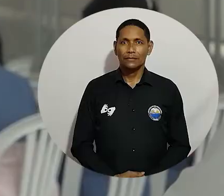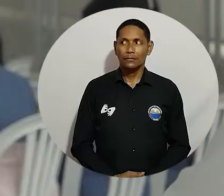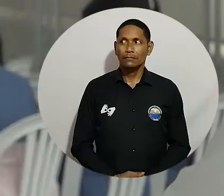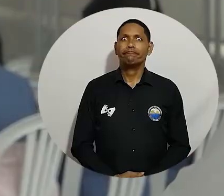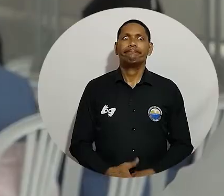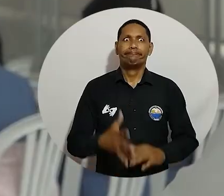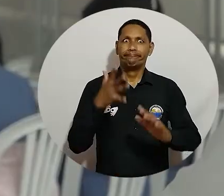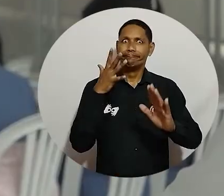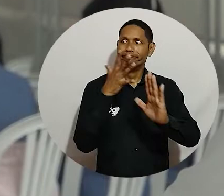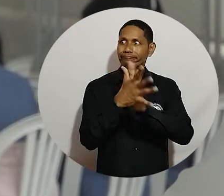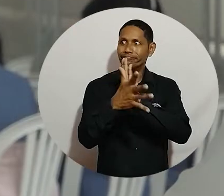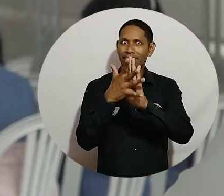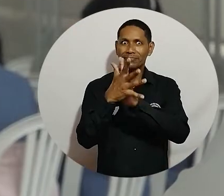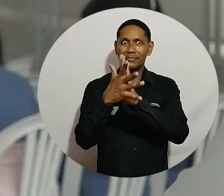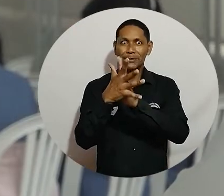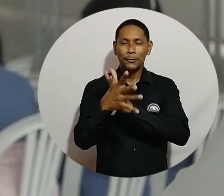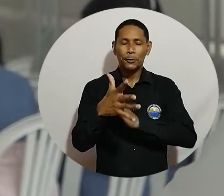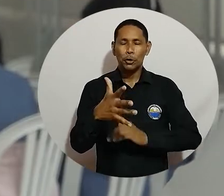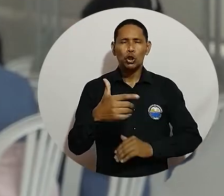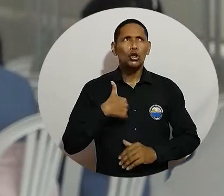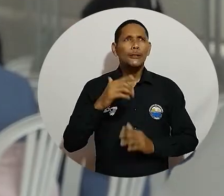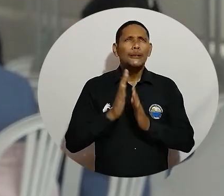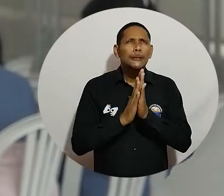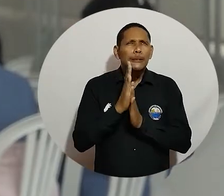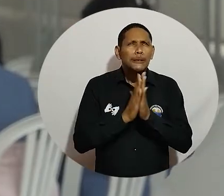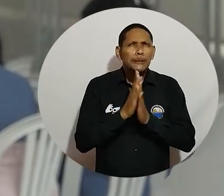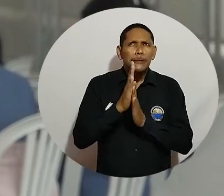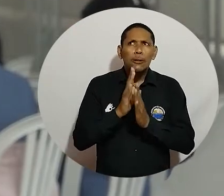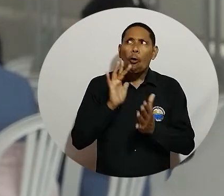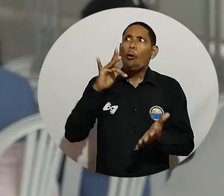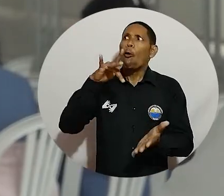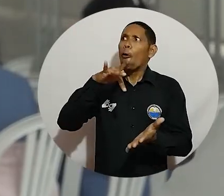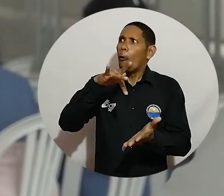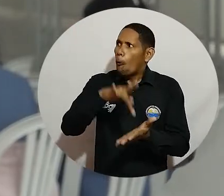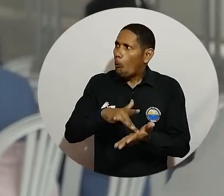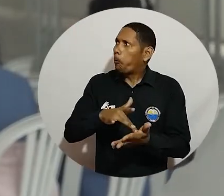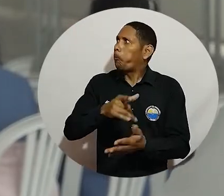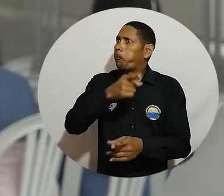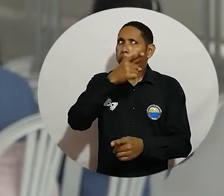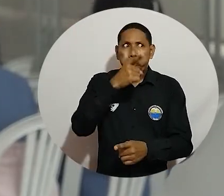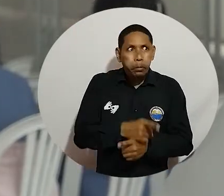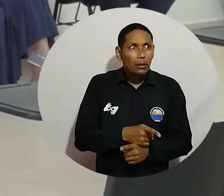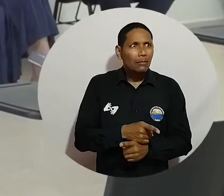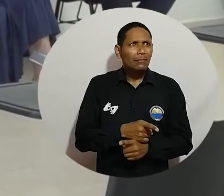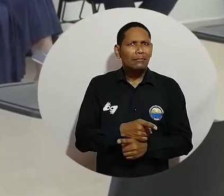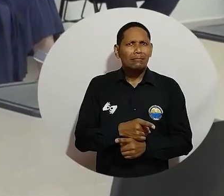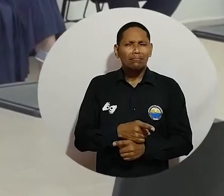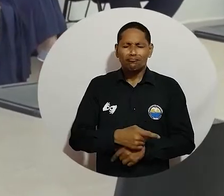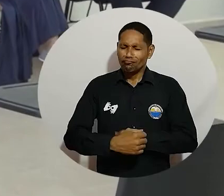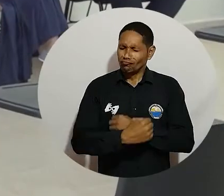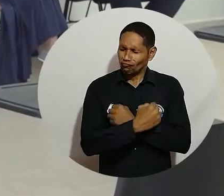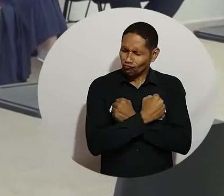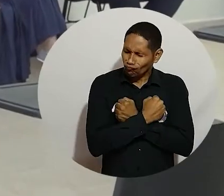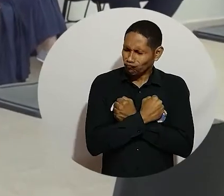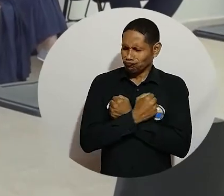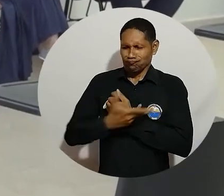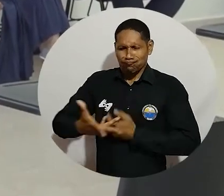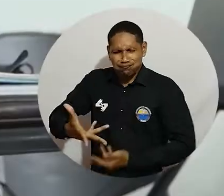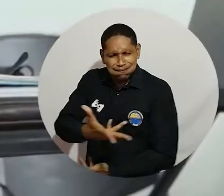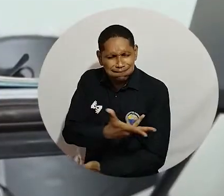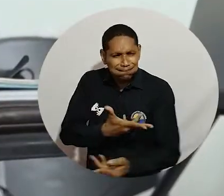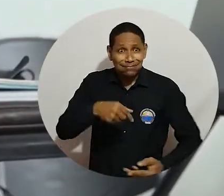Puedo decir que mis expectativas nuevamente se han cumplido porque esa calidez, esa acogida que